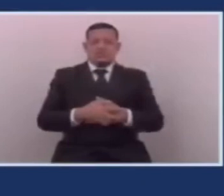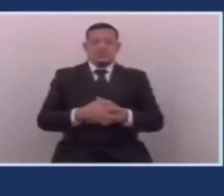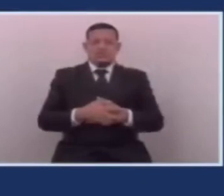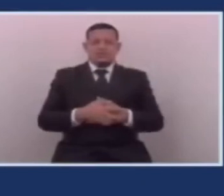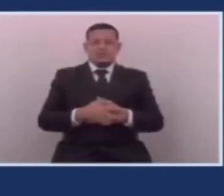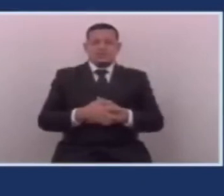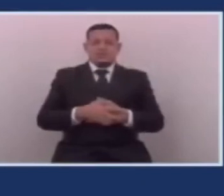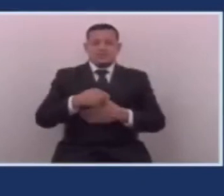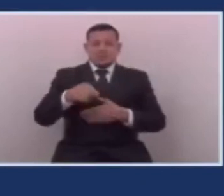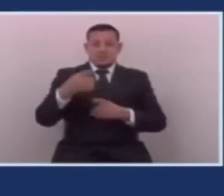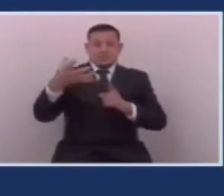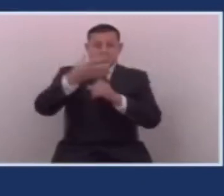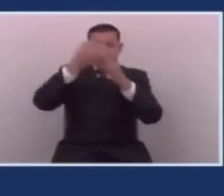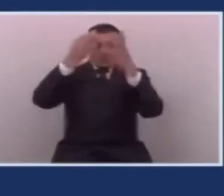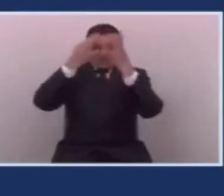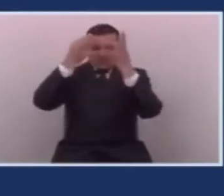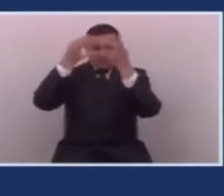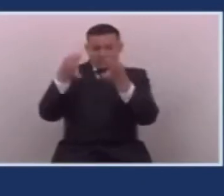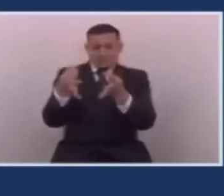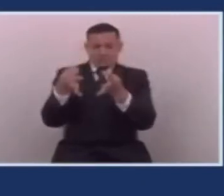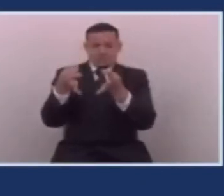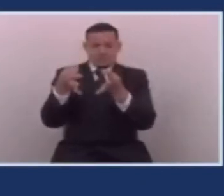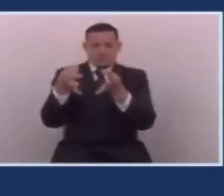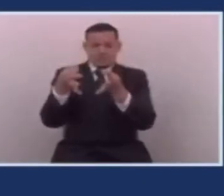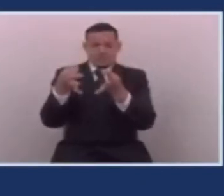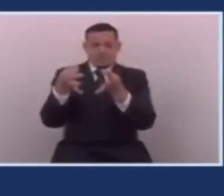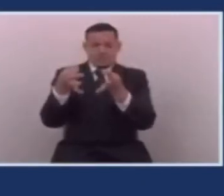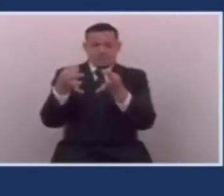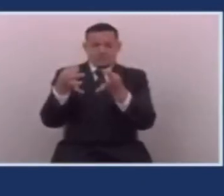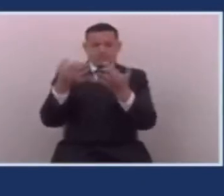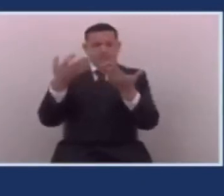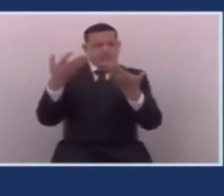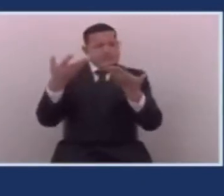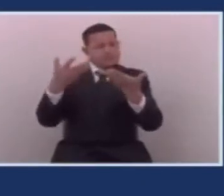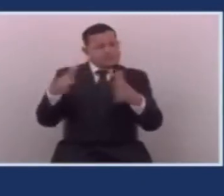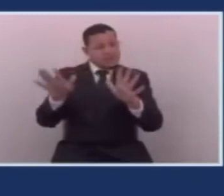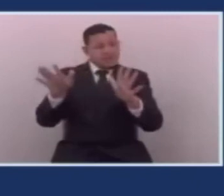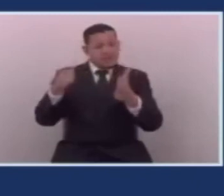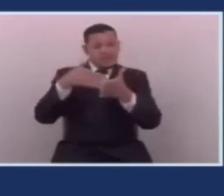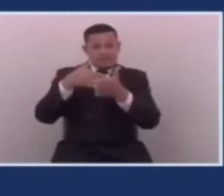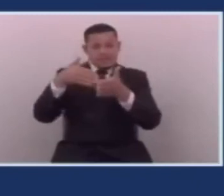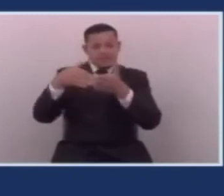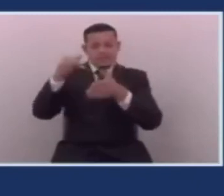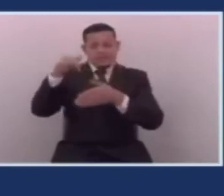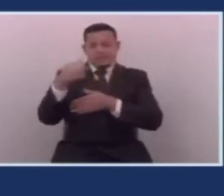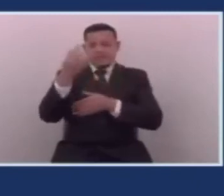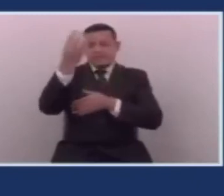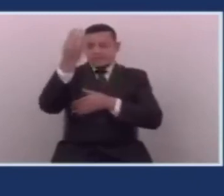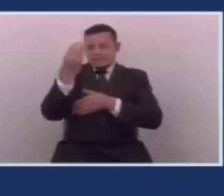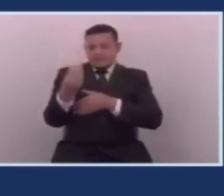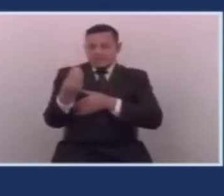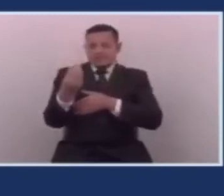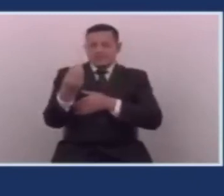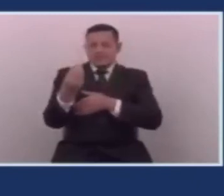Con estas decisiones, con esta decisión que hemos tomado a partir de este día.